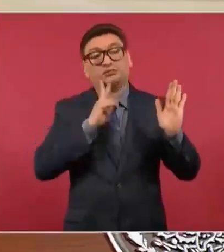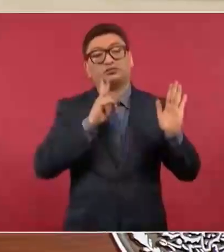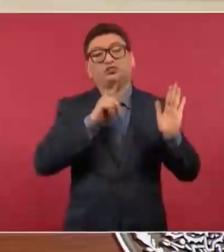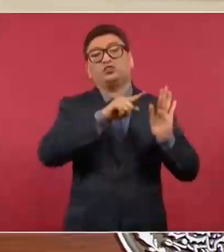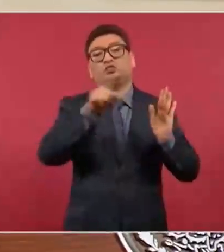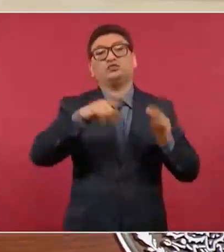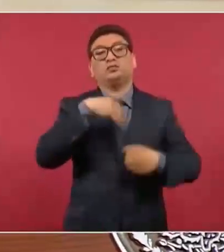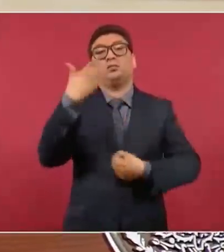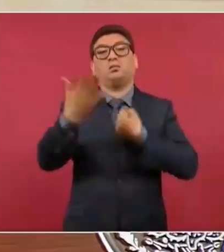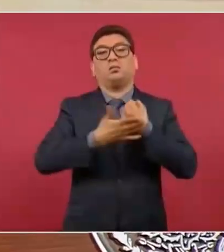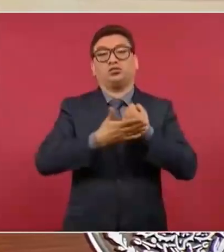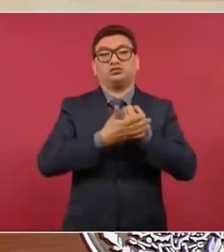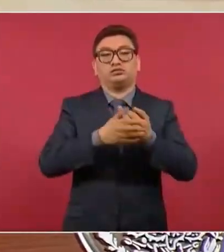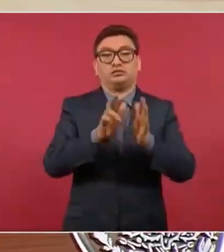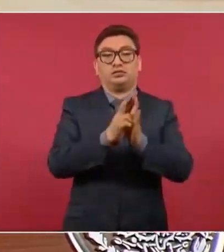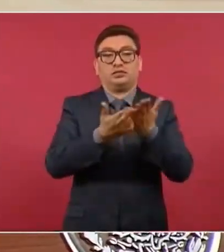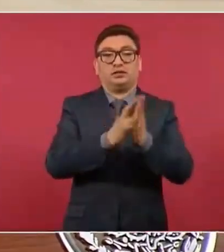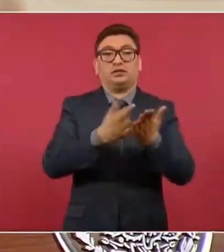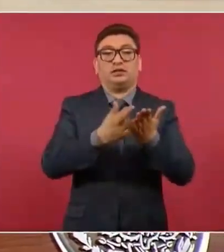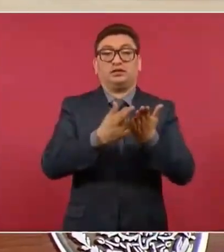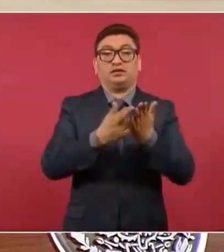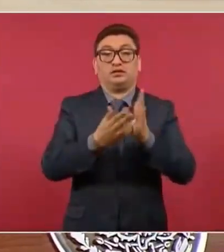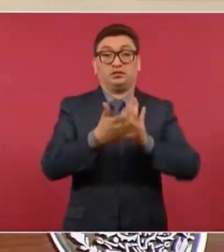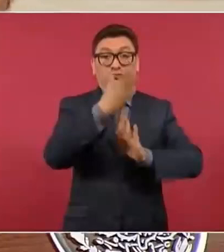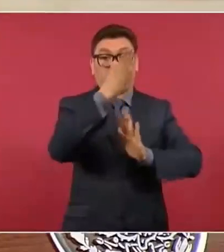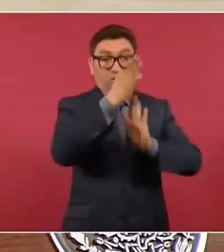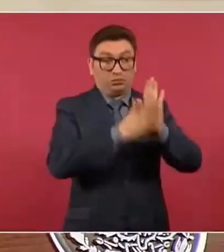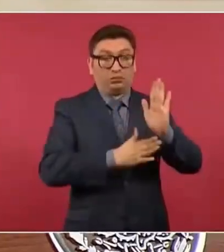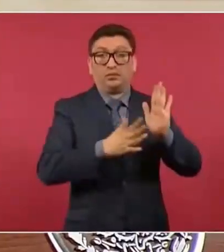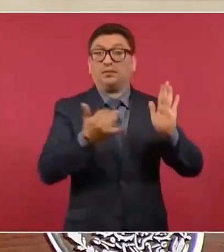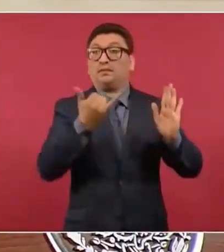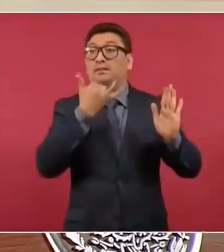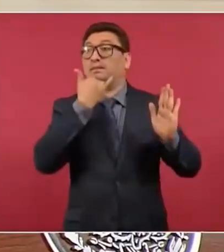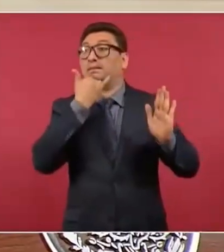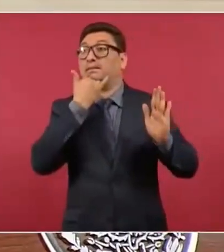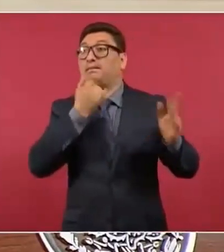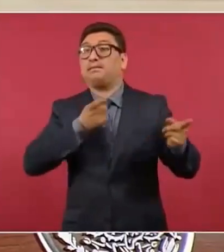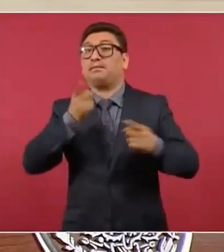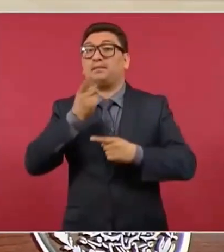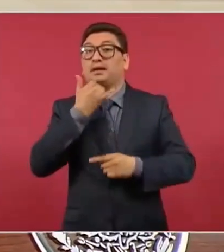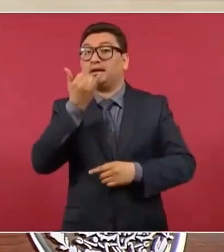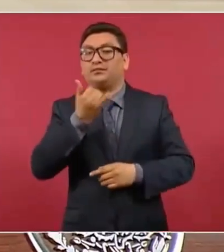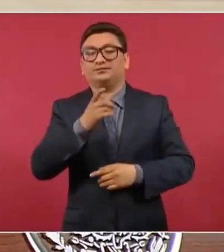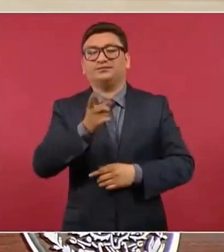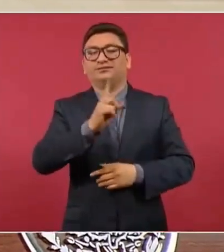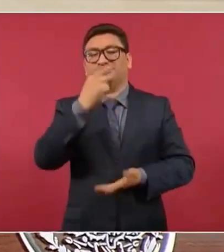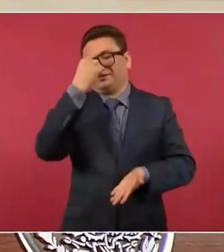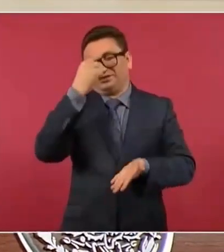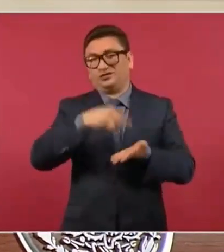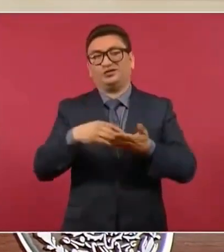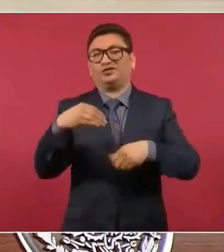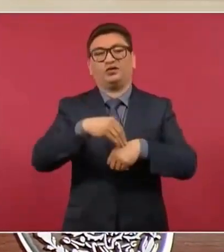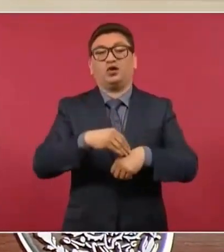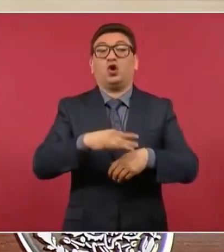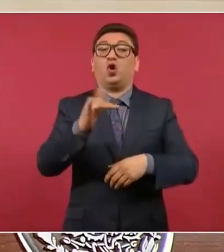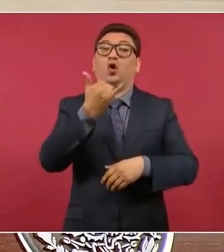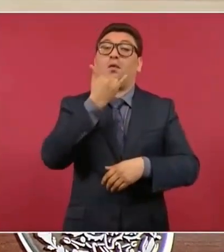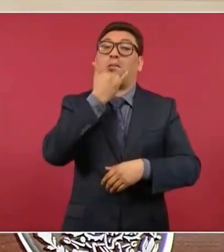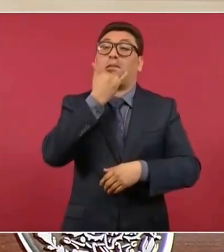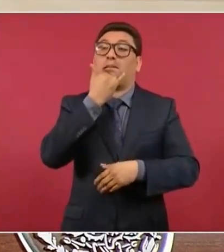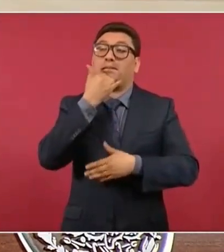en la próxima revista no van a poner nos equivocamos le ofrecemos disculpas